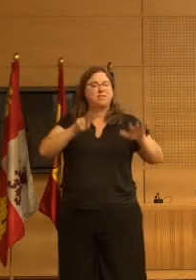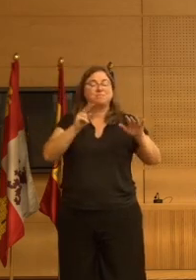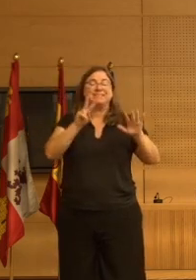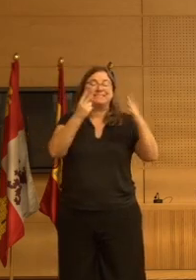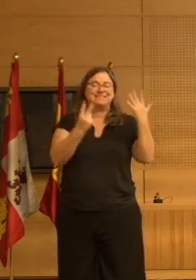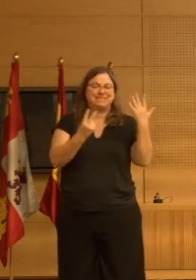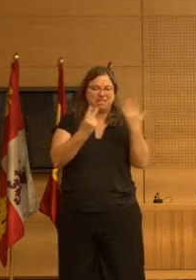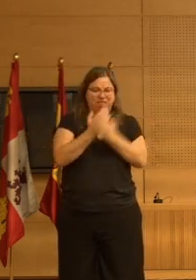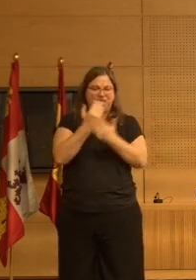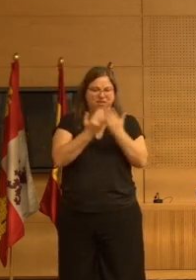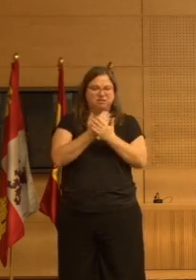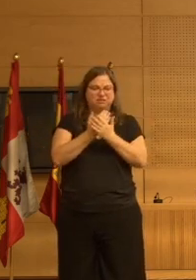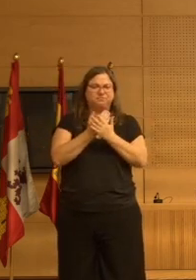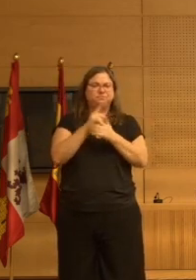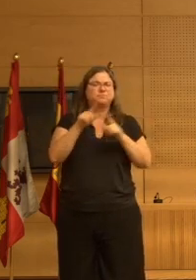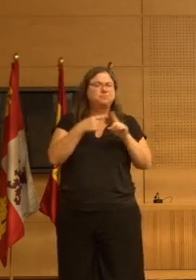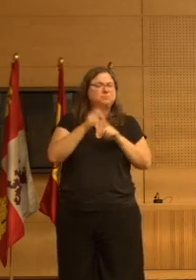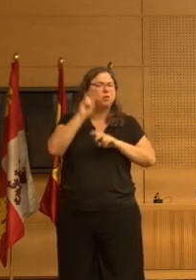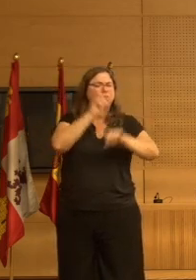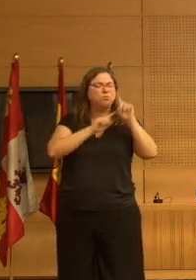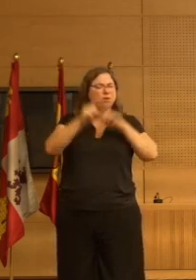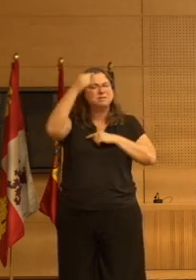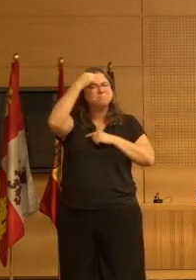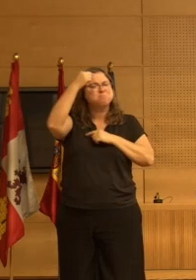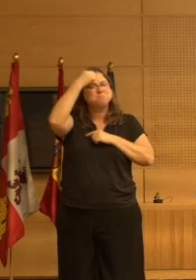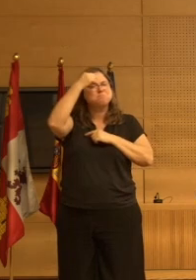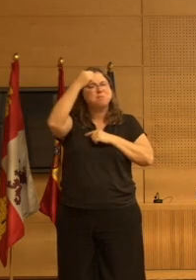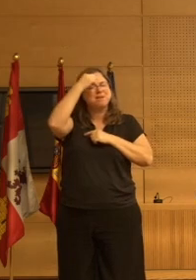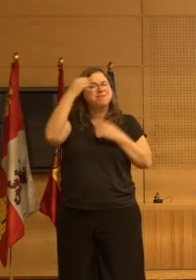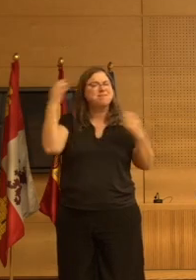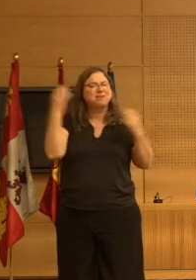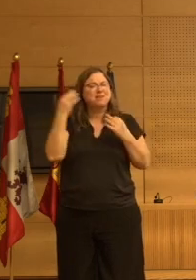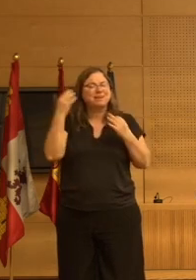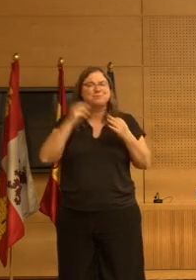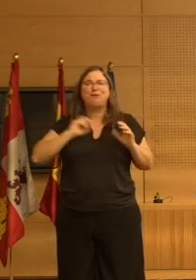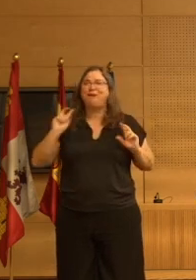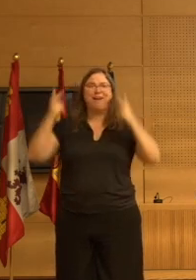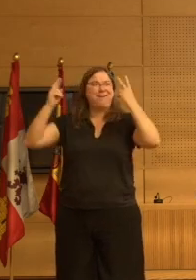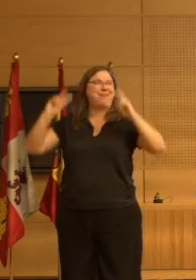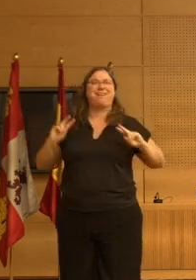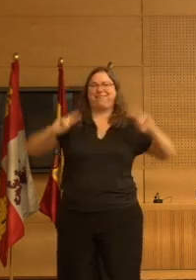y por último el síndrome uniforme o manía sería una exaltación de la propia